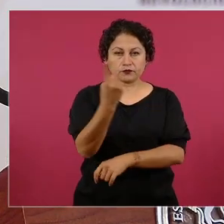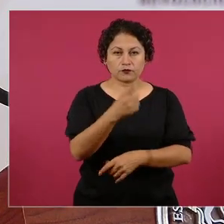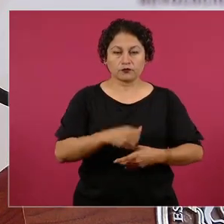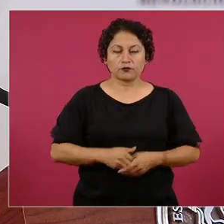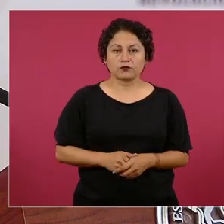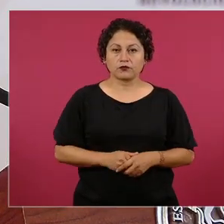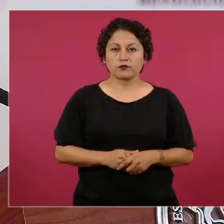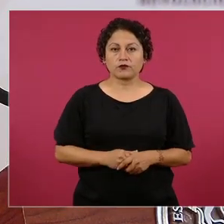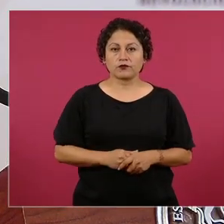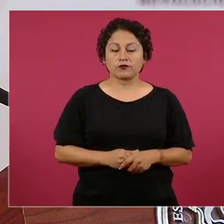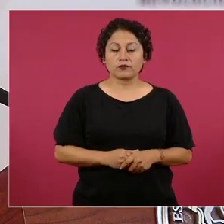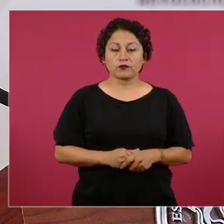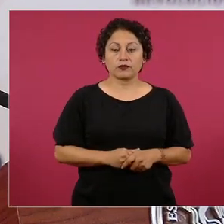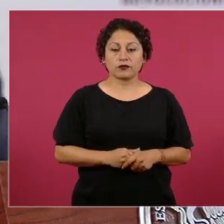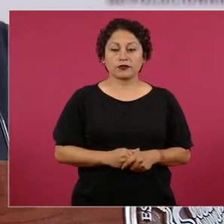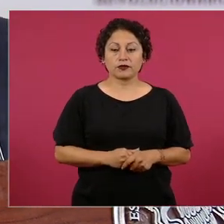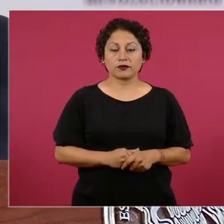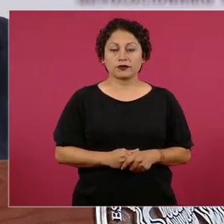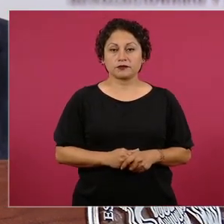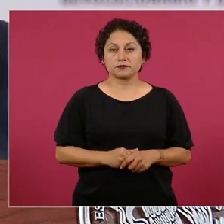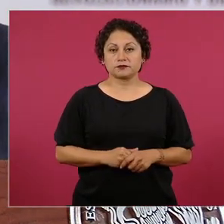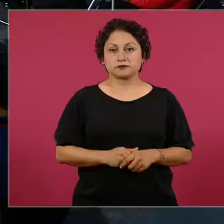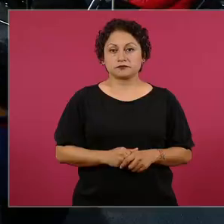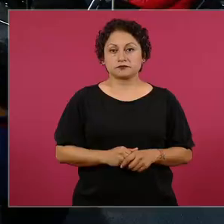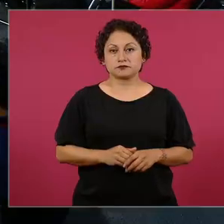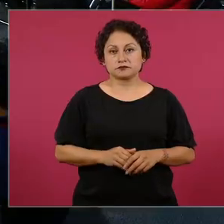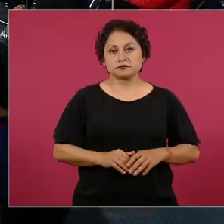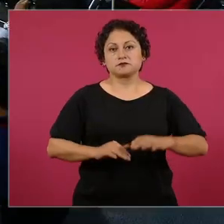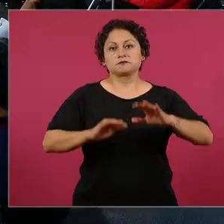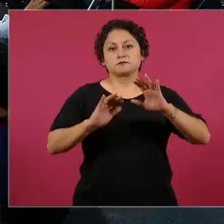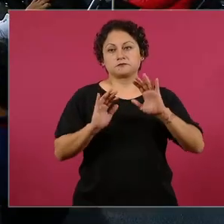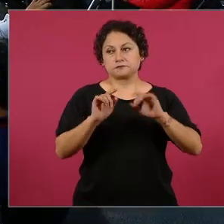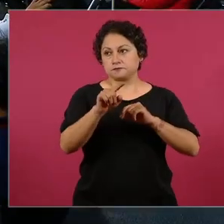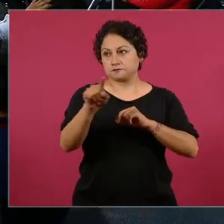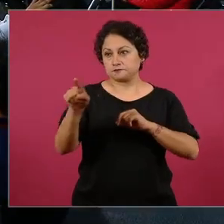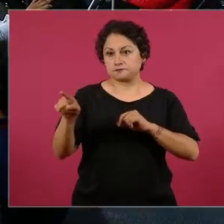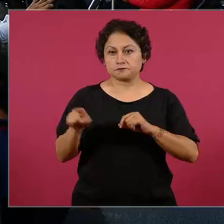según me informan, el PAN